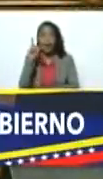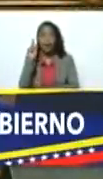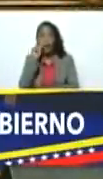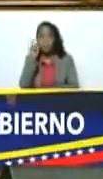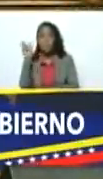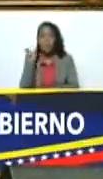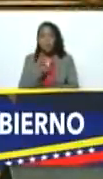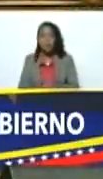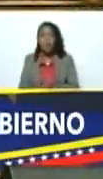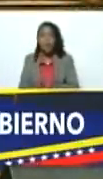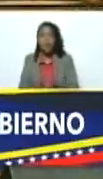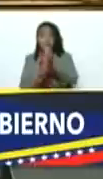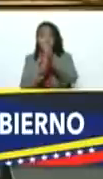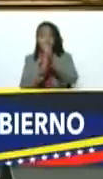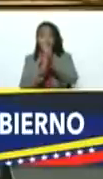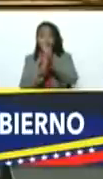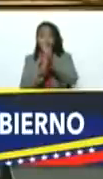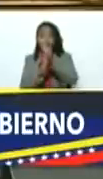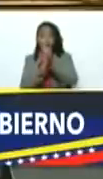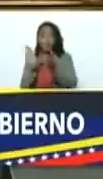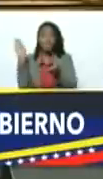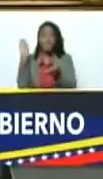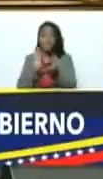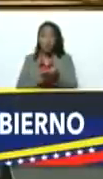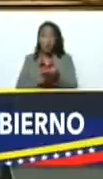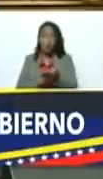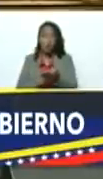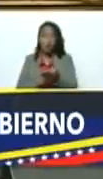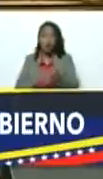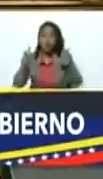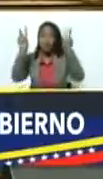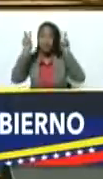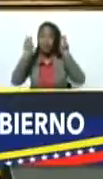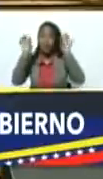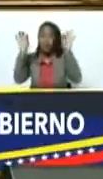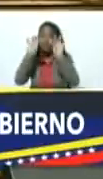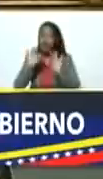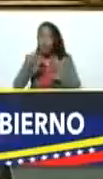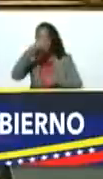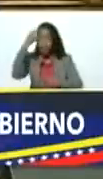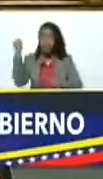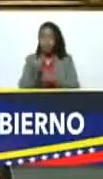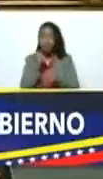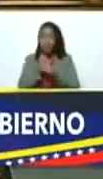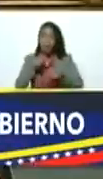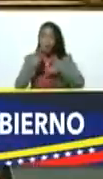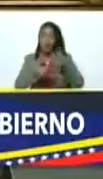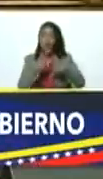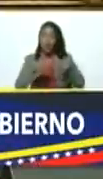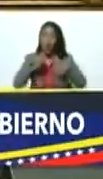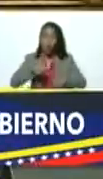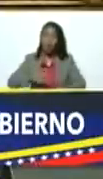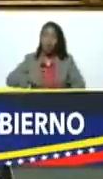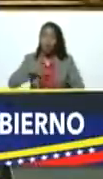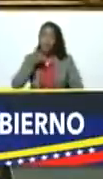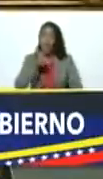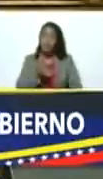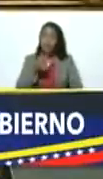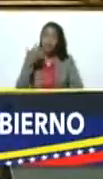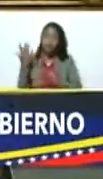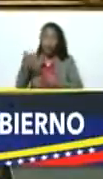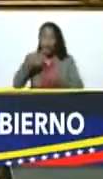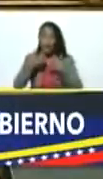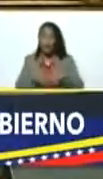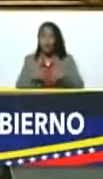lideró la instalación del nuevo modelo de gestión productiva y hoy podemos decir que las